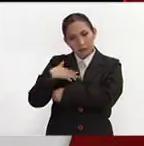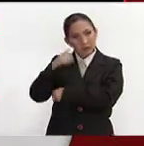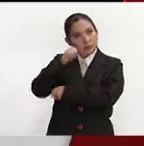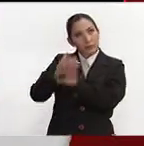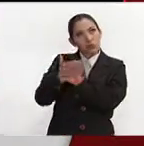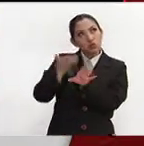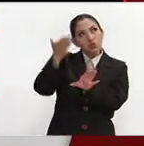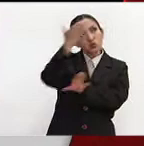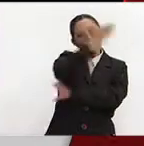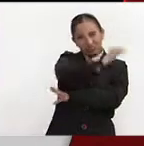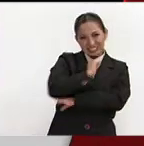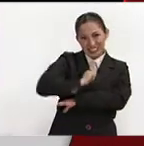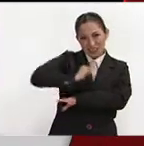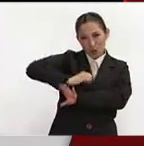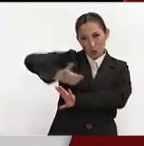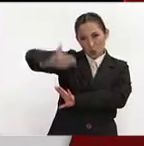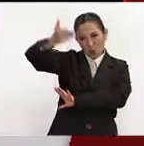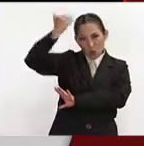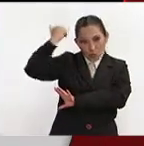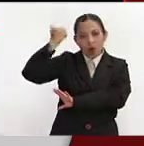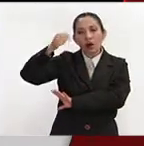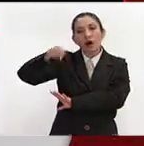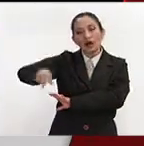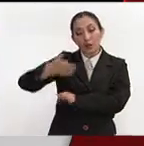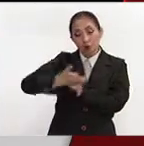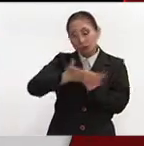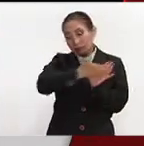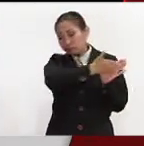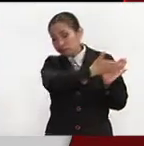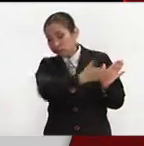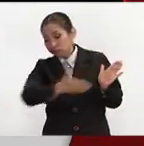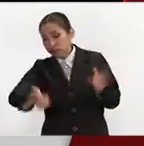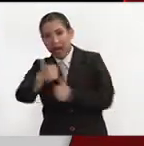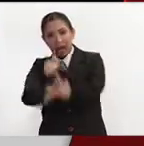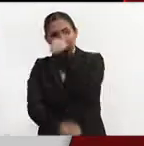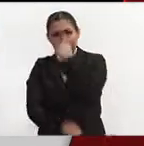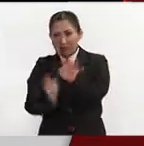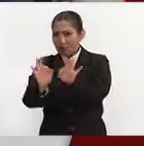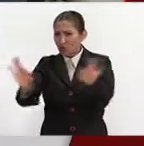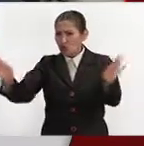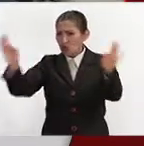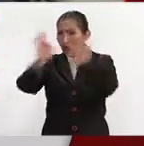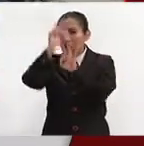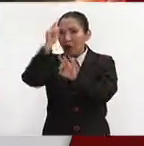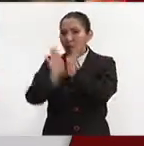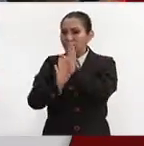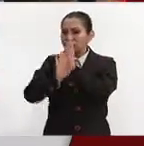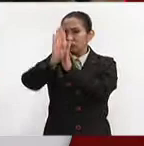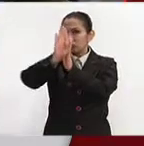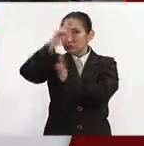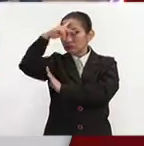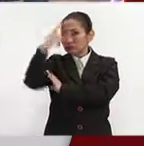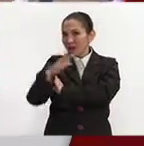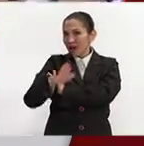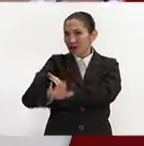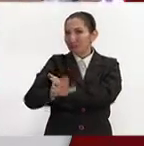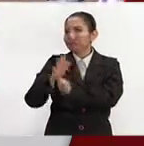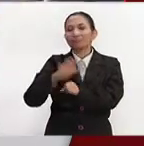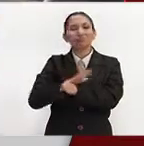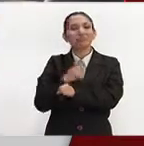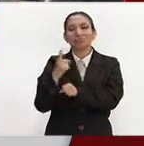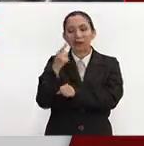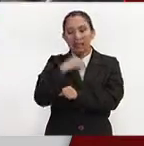el siglo pasado y a la fecha, una carrera estratégica para el desarrollo nacional. Porque